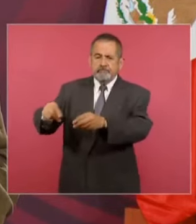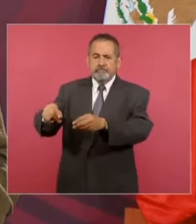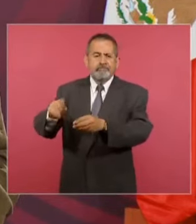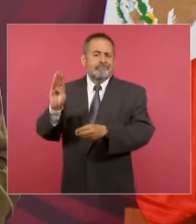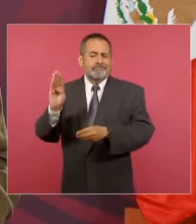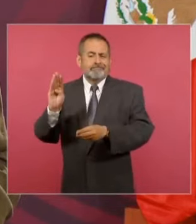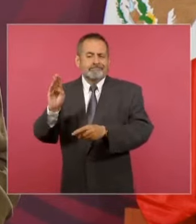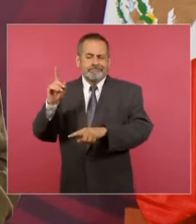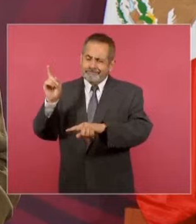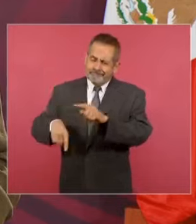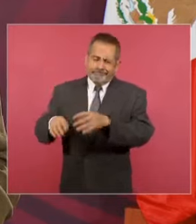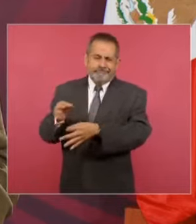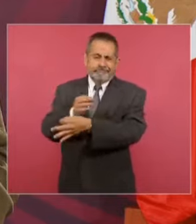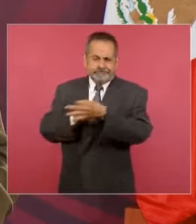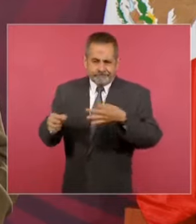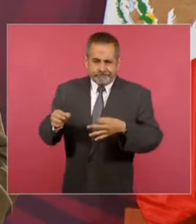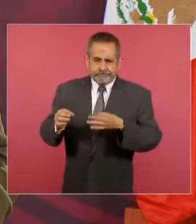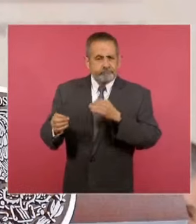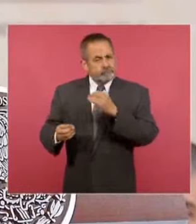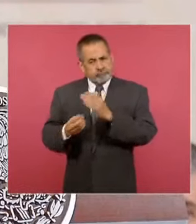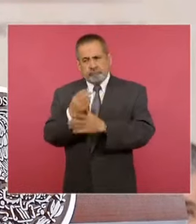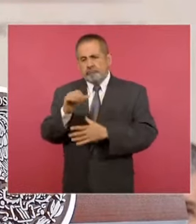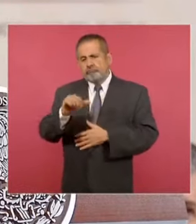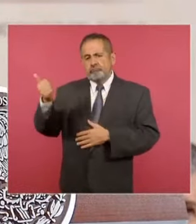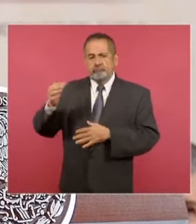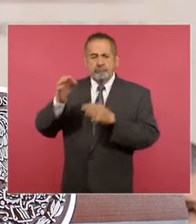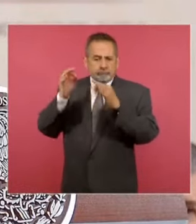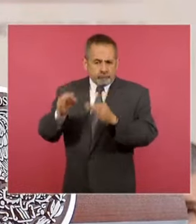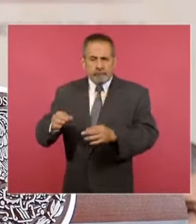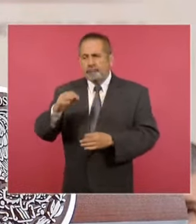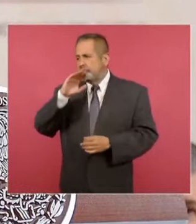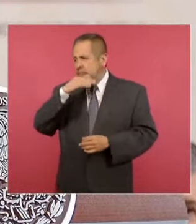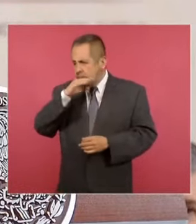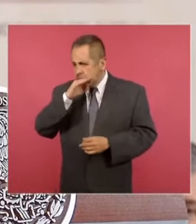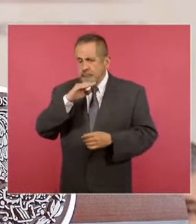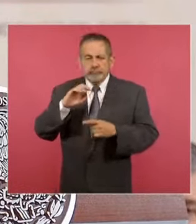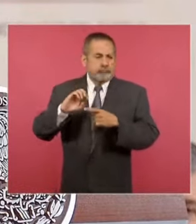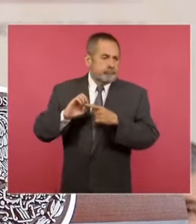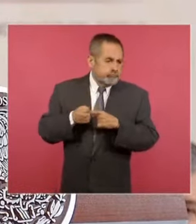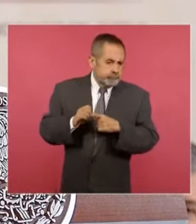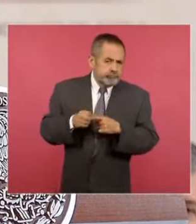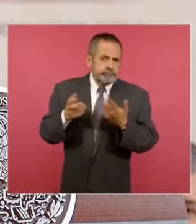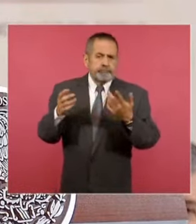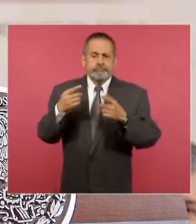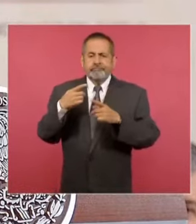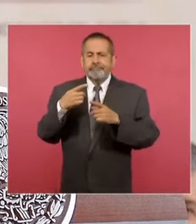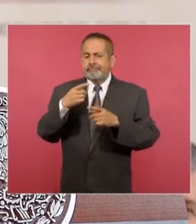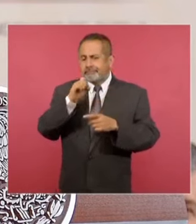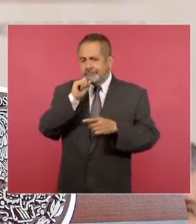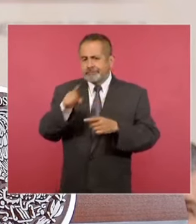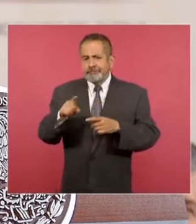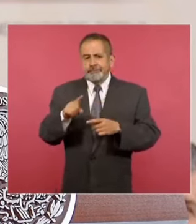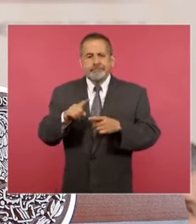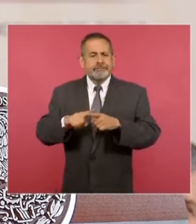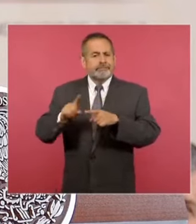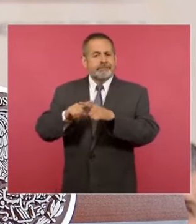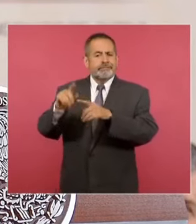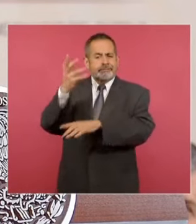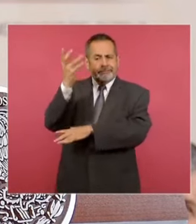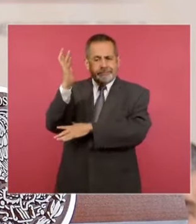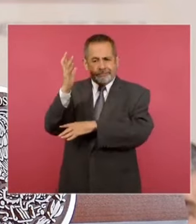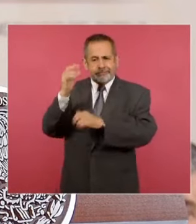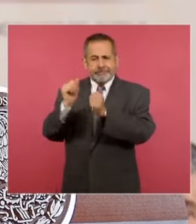marihuana, la siembra de amapola, por la siembra de maíz, de frijol y también de árboles